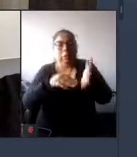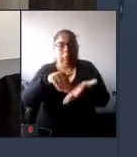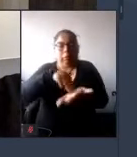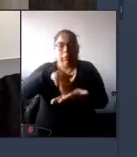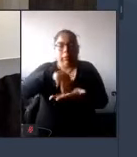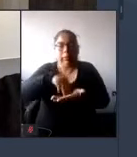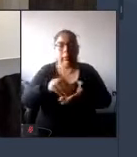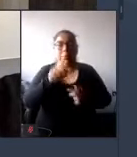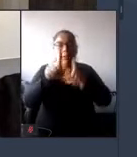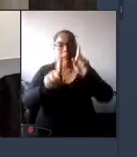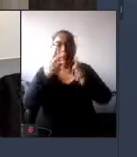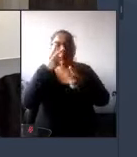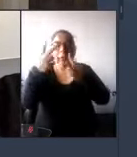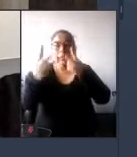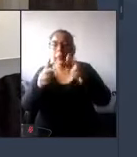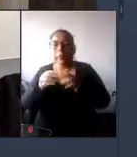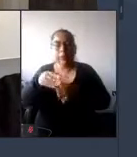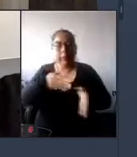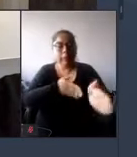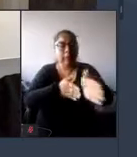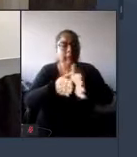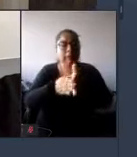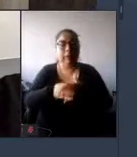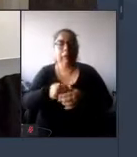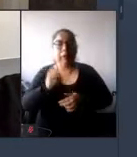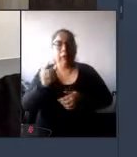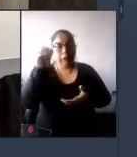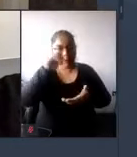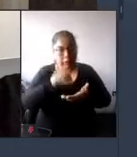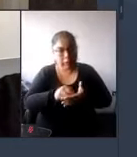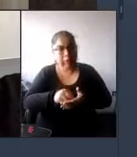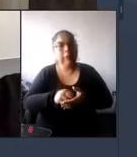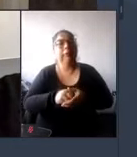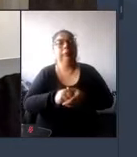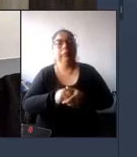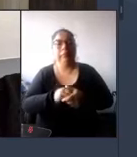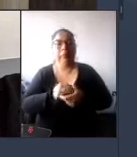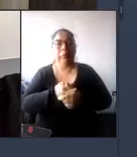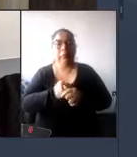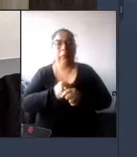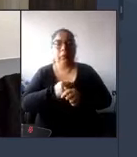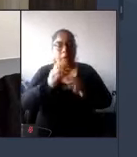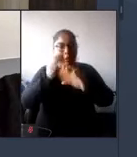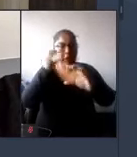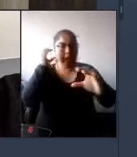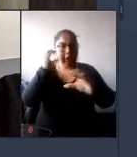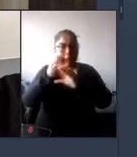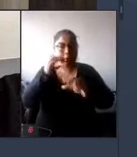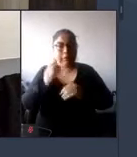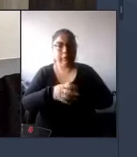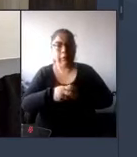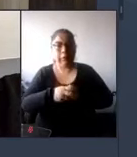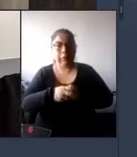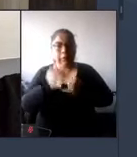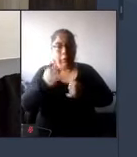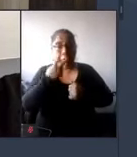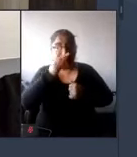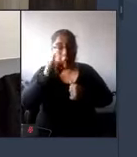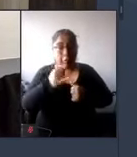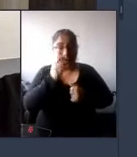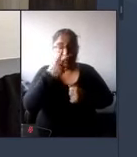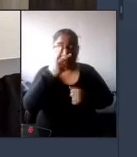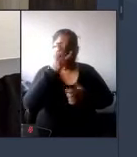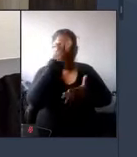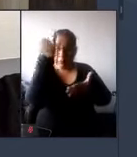encontrando en el tema de accesibilidad y ya estamos una vez más tocando el tema del transporte y bueno José nos ha ilustrado